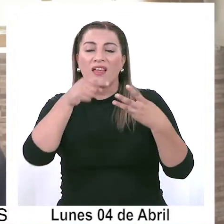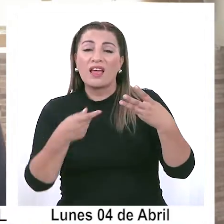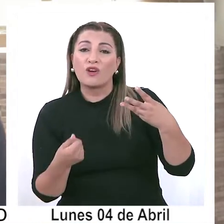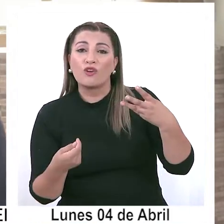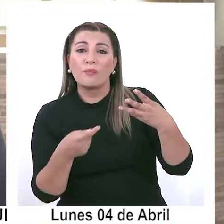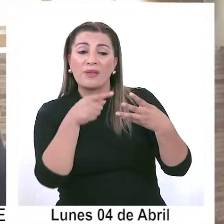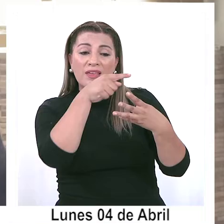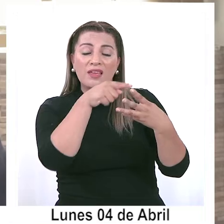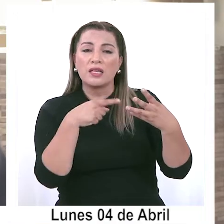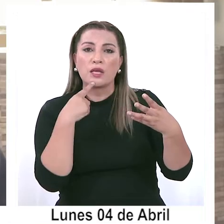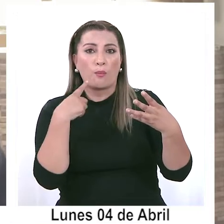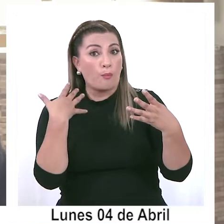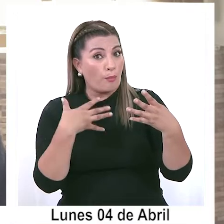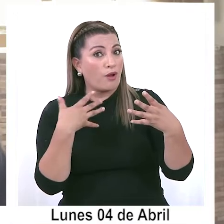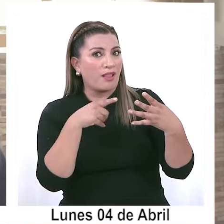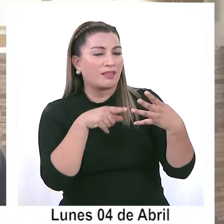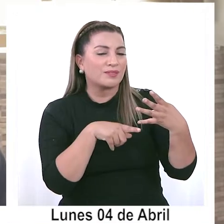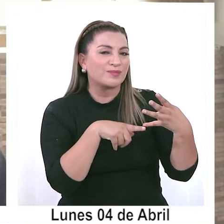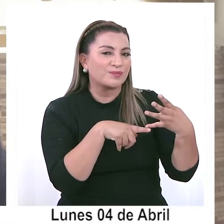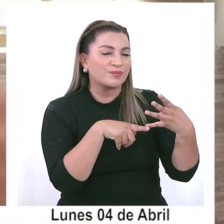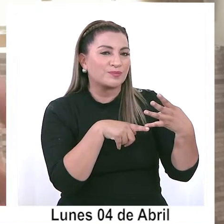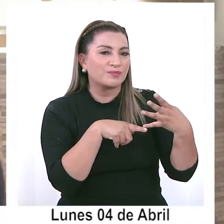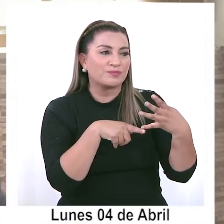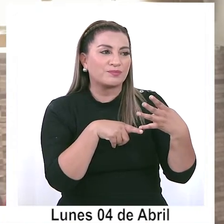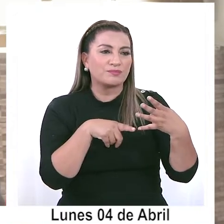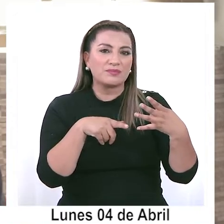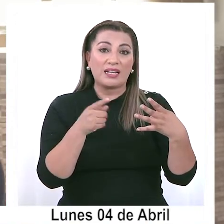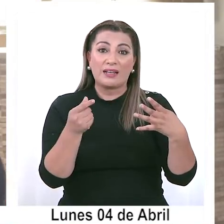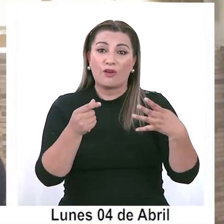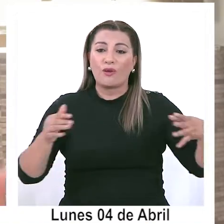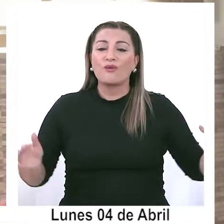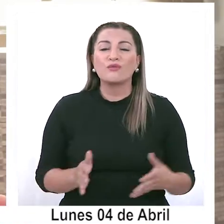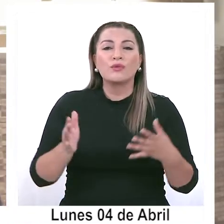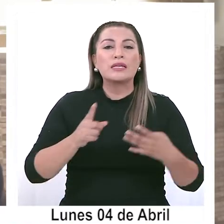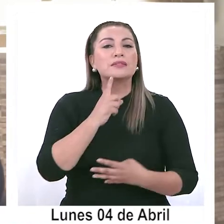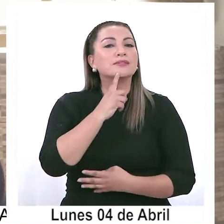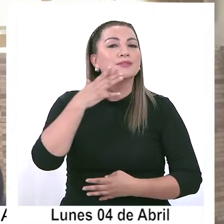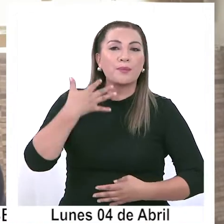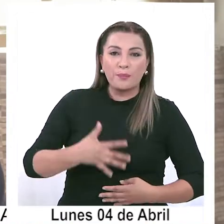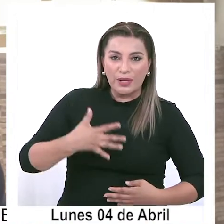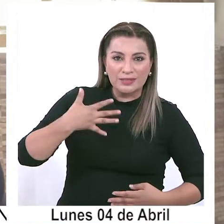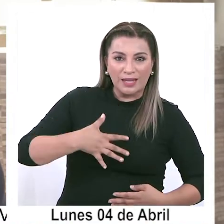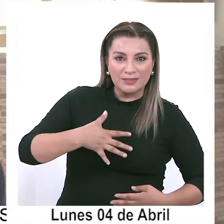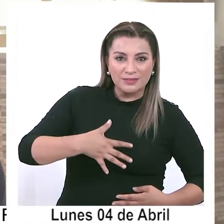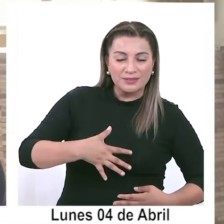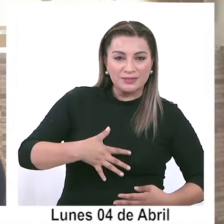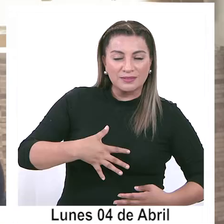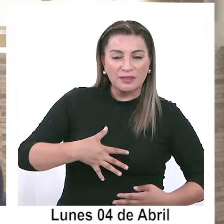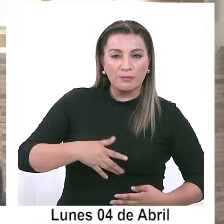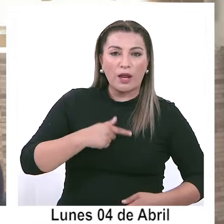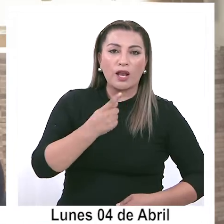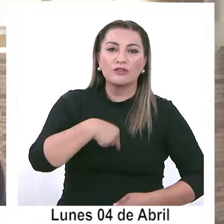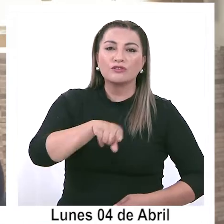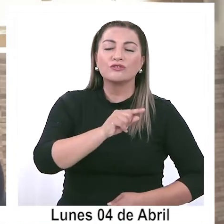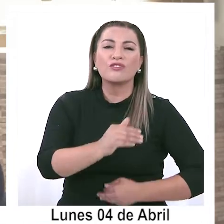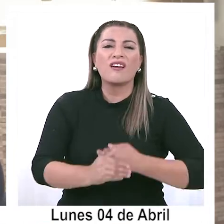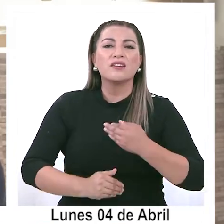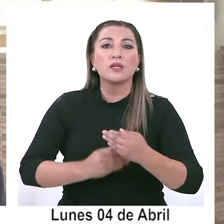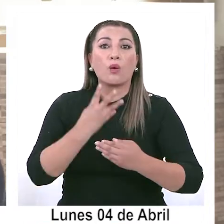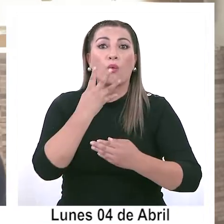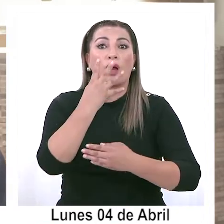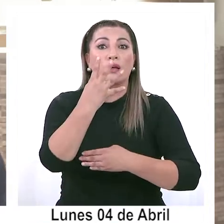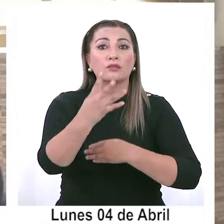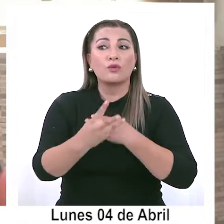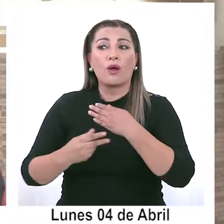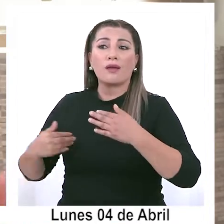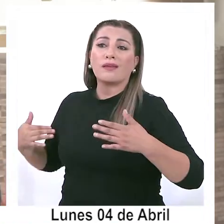economía, que es tan importante, la reactivación económica son claves para poder seguir avanzando después de cuatro